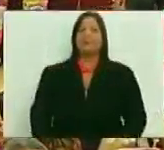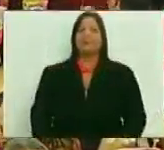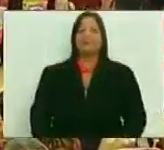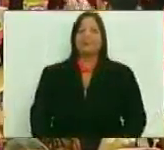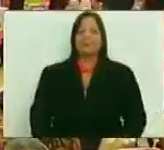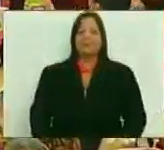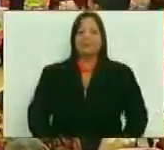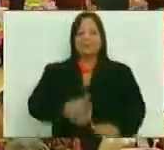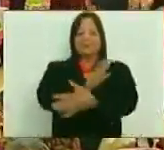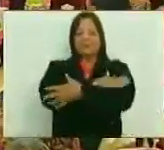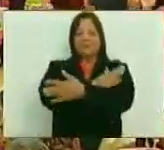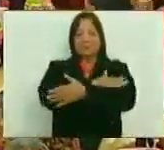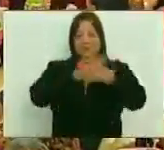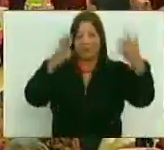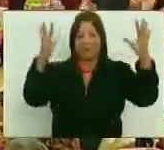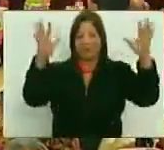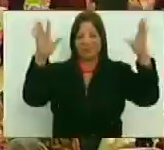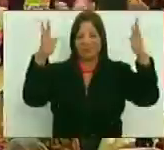¡Aplausos!